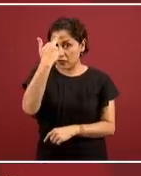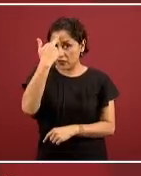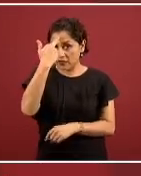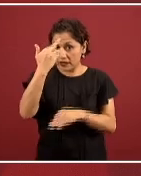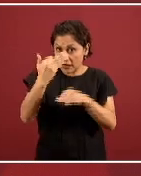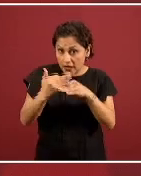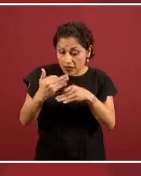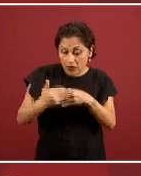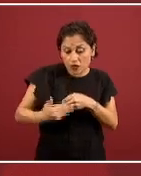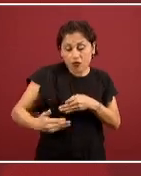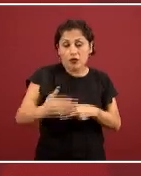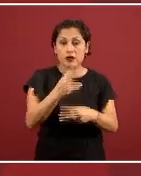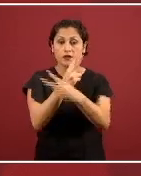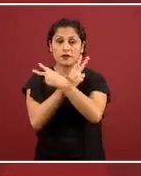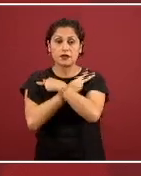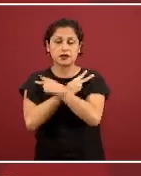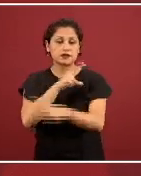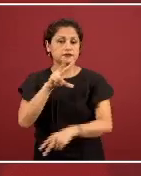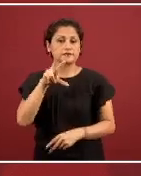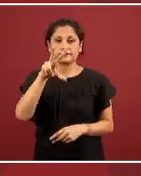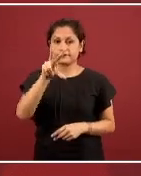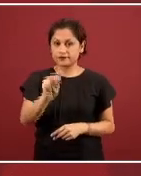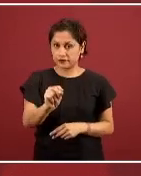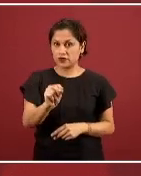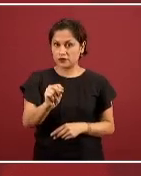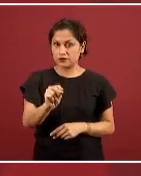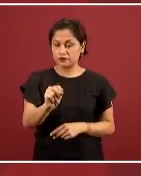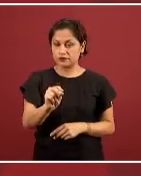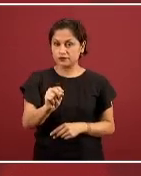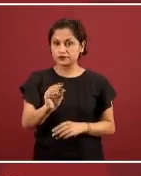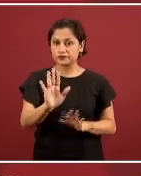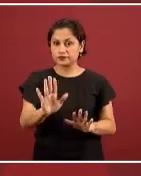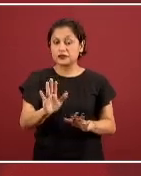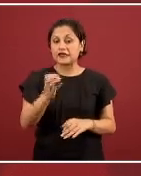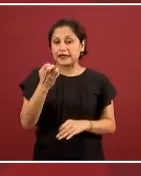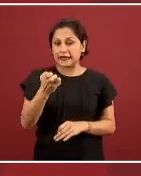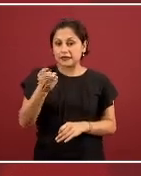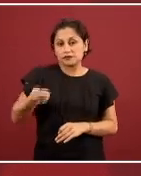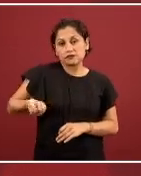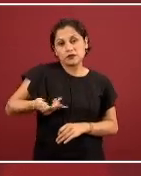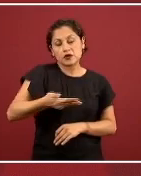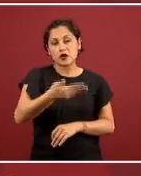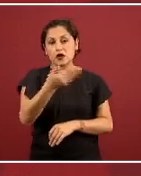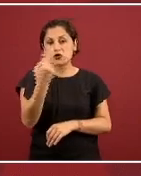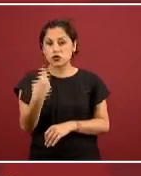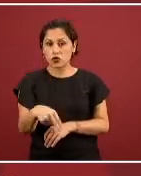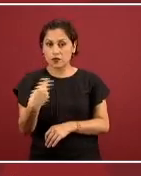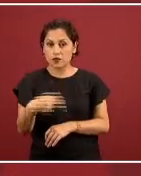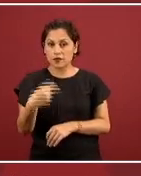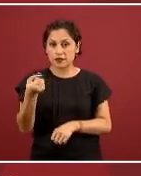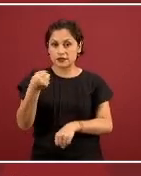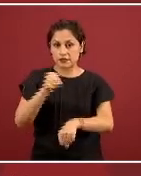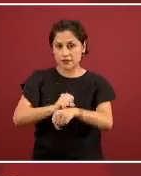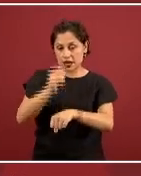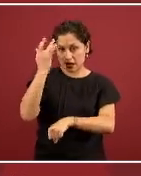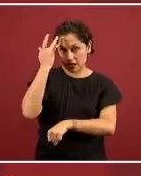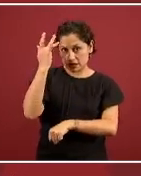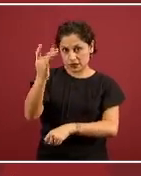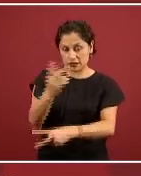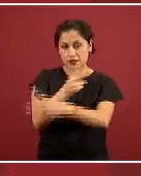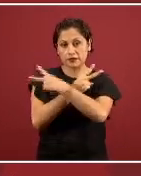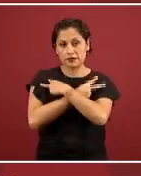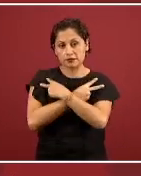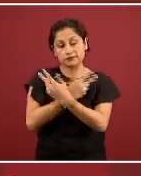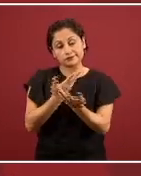viene lo que originalmente fue designado como la vacación de la semana santa ya no hay vacaciones necesitamos todas y todos